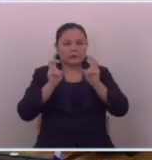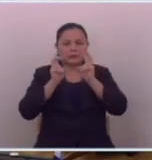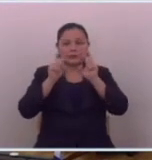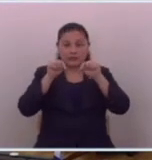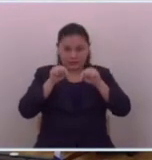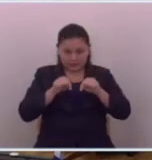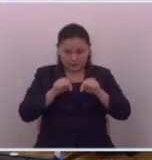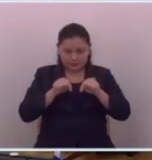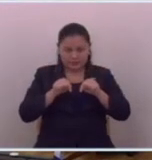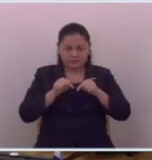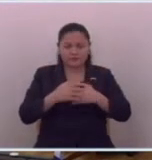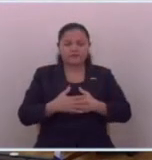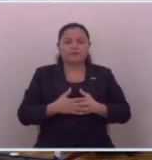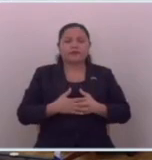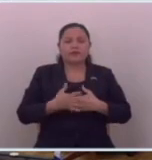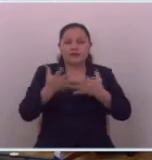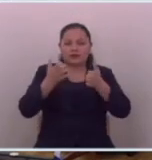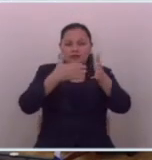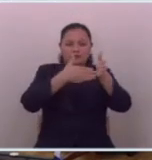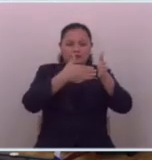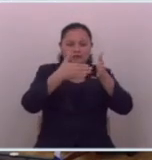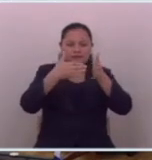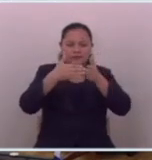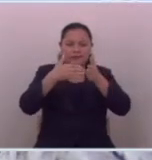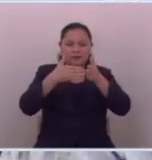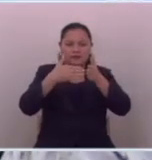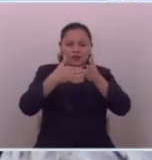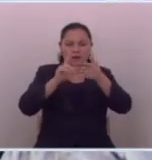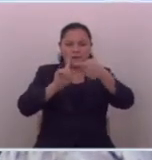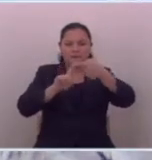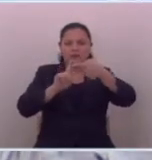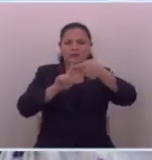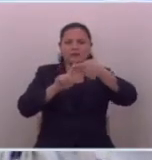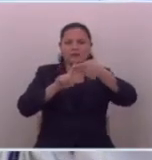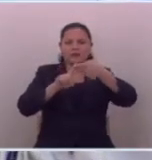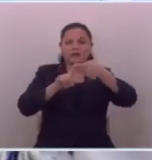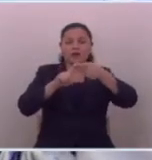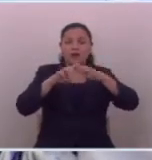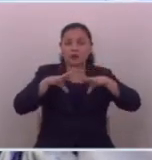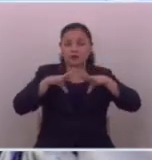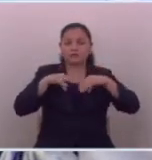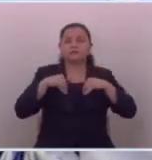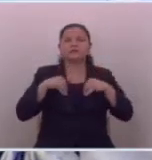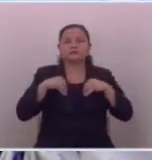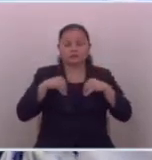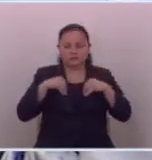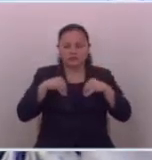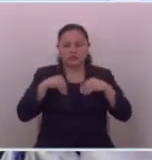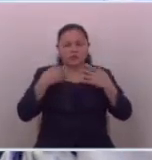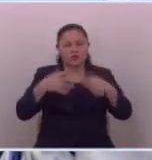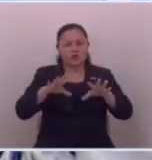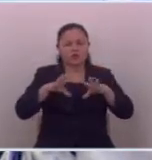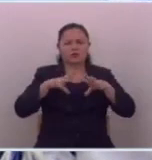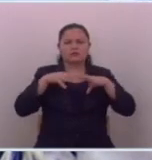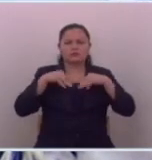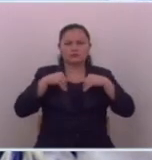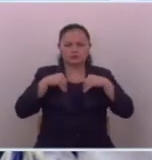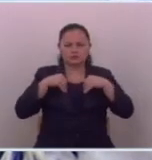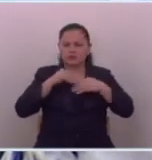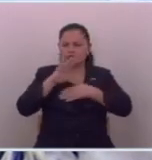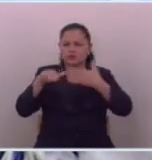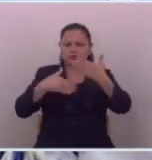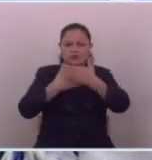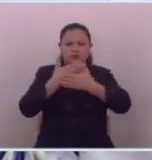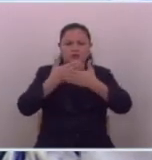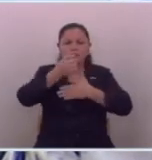tema en cuestión quiero iniciar primero haciendo un reconocimiento un gran reconocimiento a